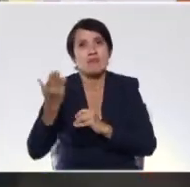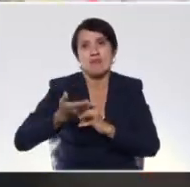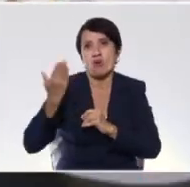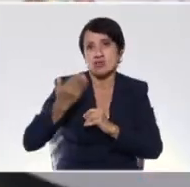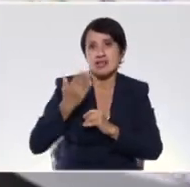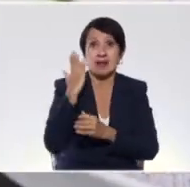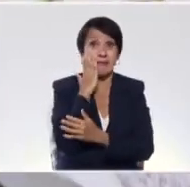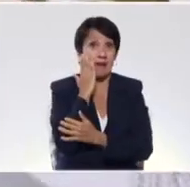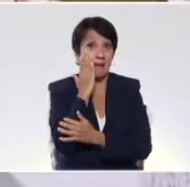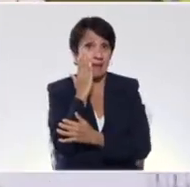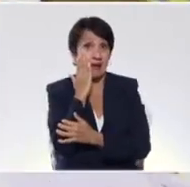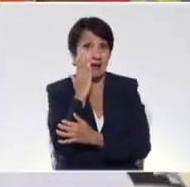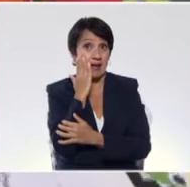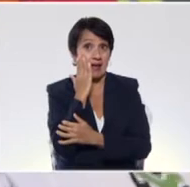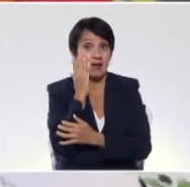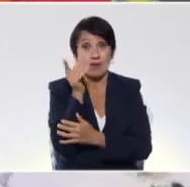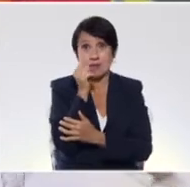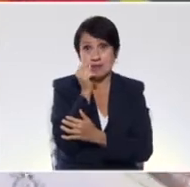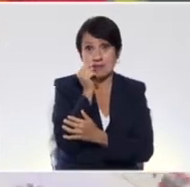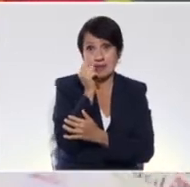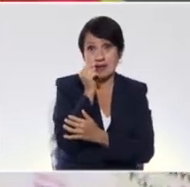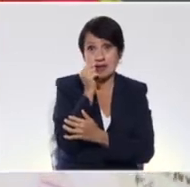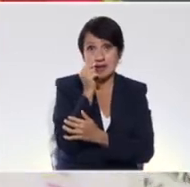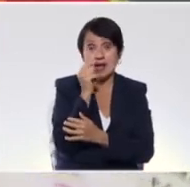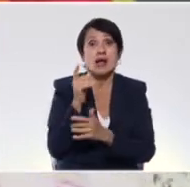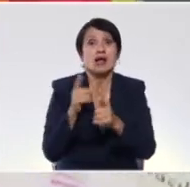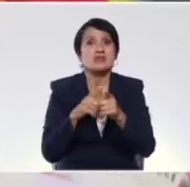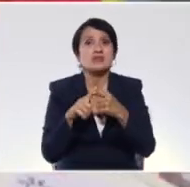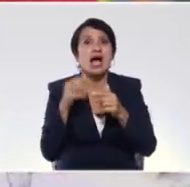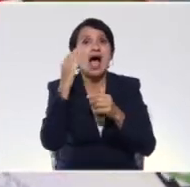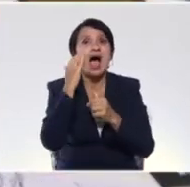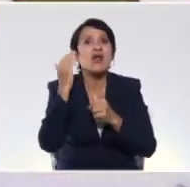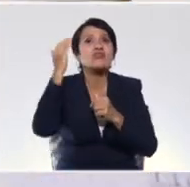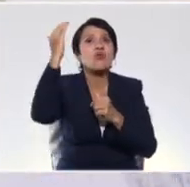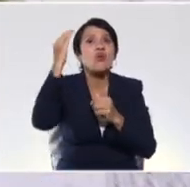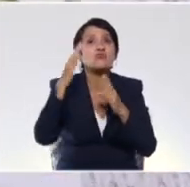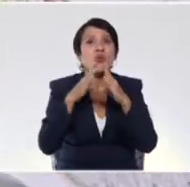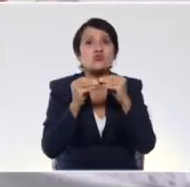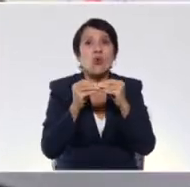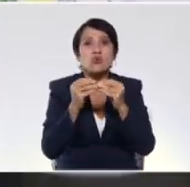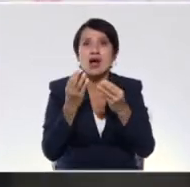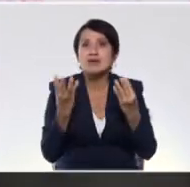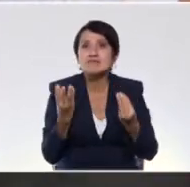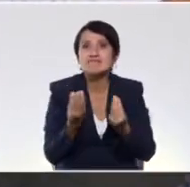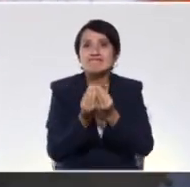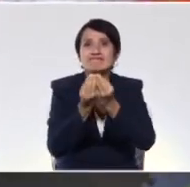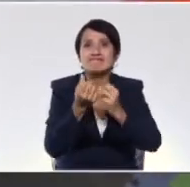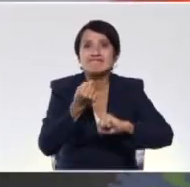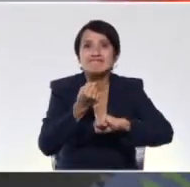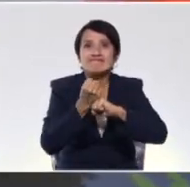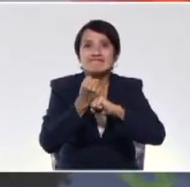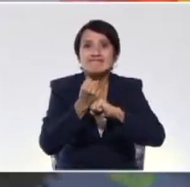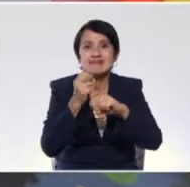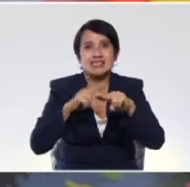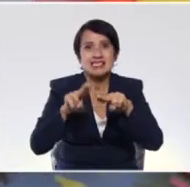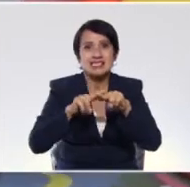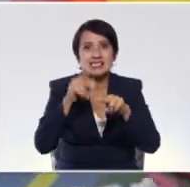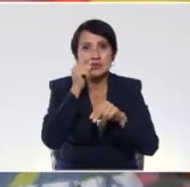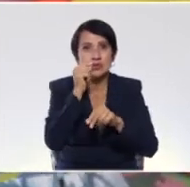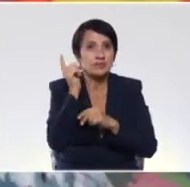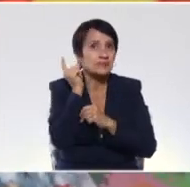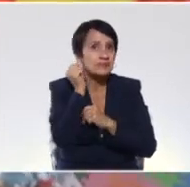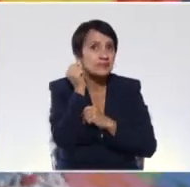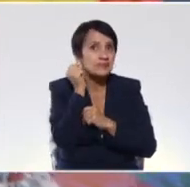eres su mamá o también eres su papá o eres ese adulto significativo que acompaña a nuestras niñas y niñas.